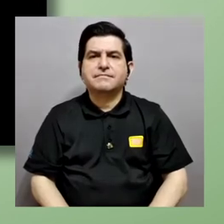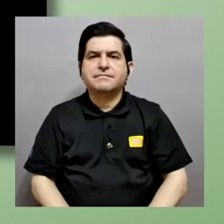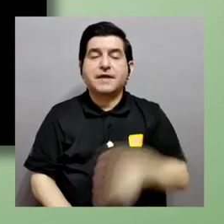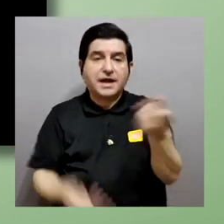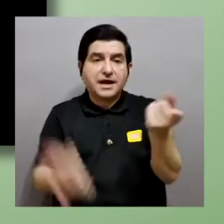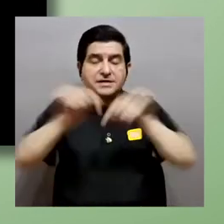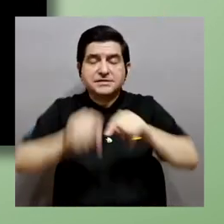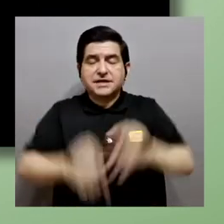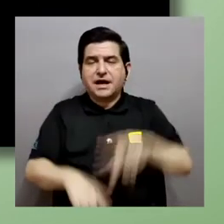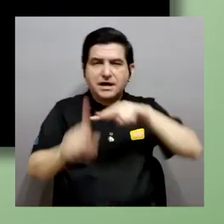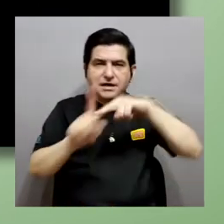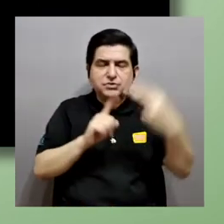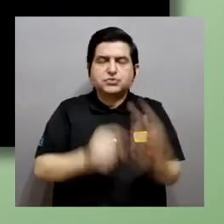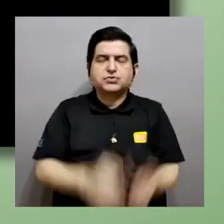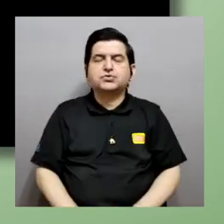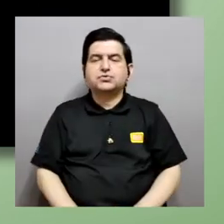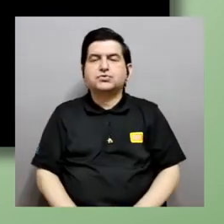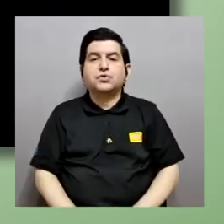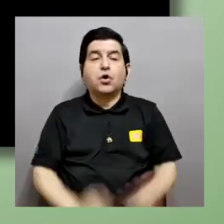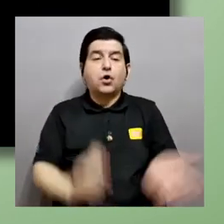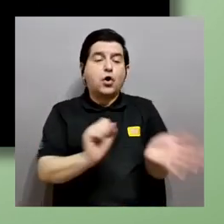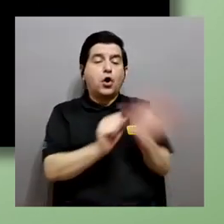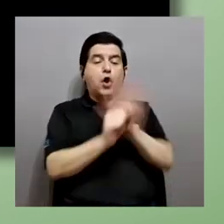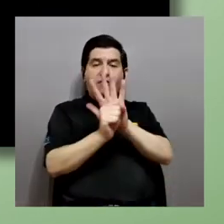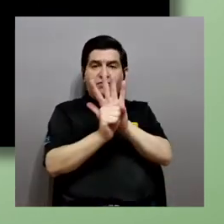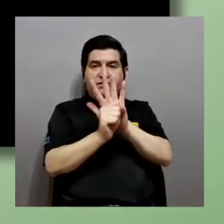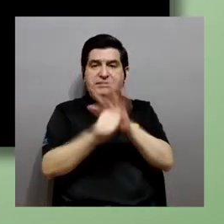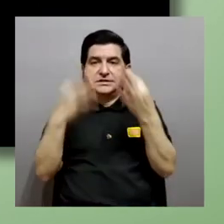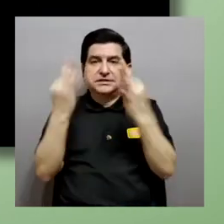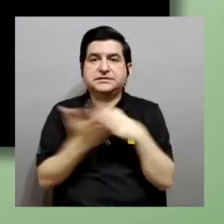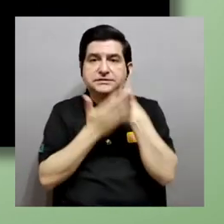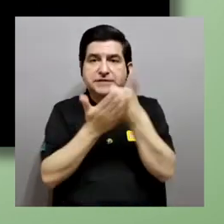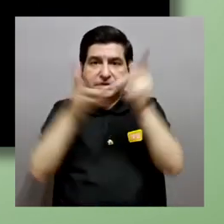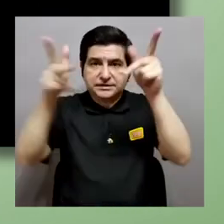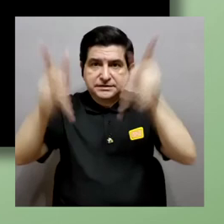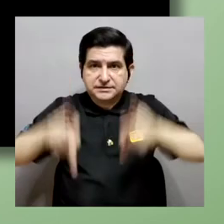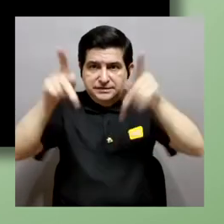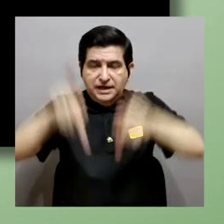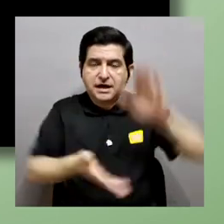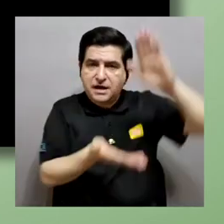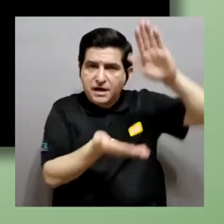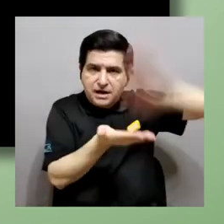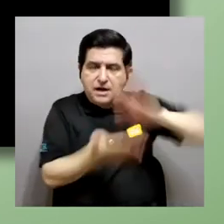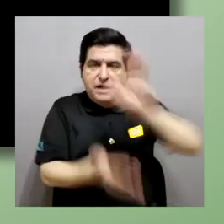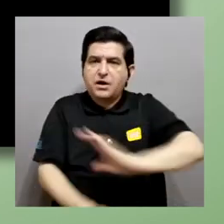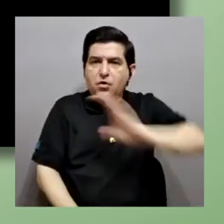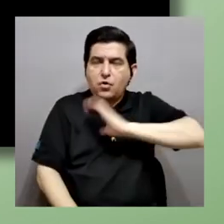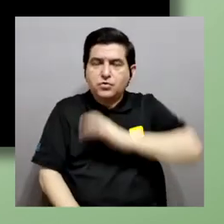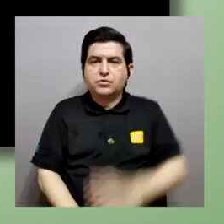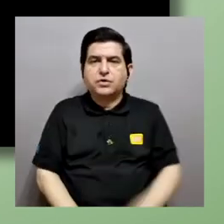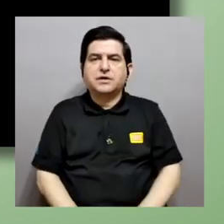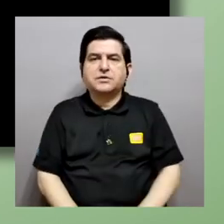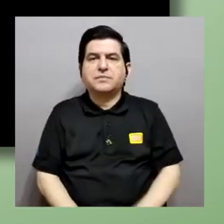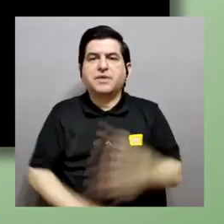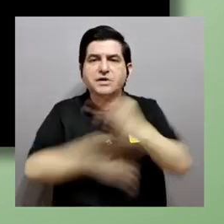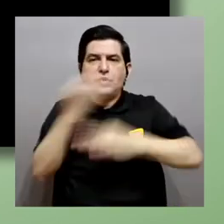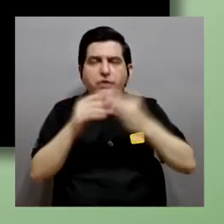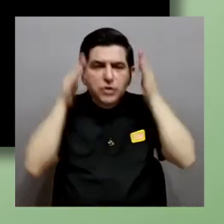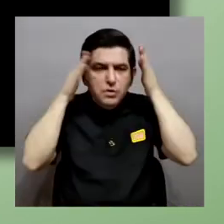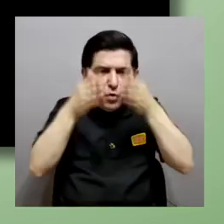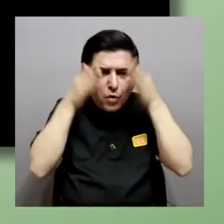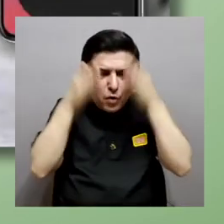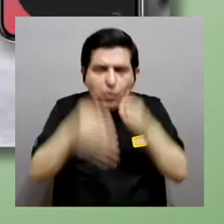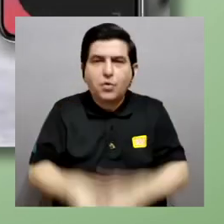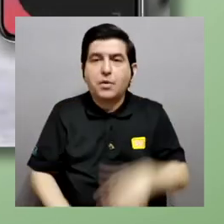se enfoca en el área de COVID-19 y estamos buscando ayudarle a las personas a mitigar comportamientos compulsivos que pueden ser